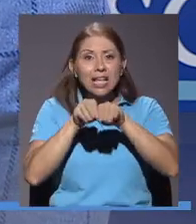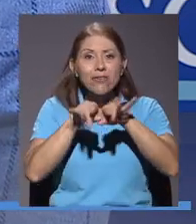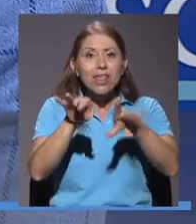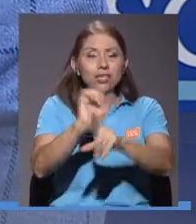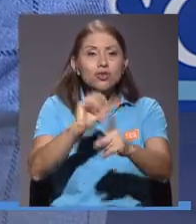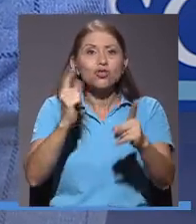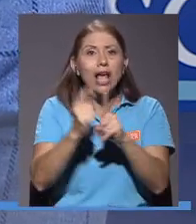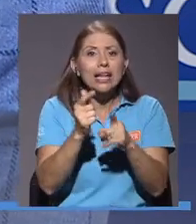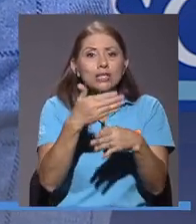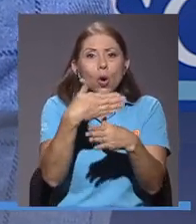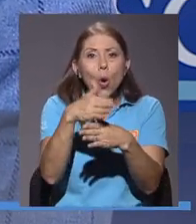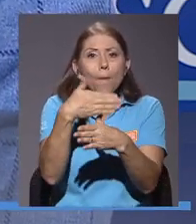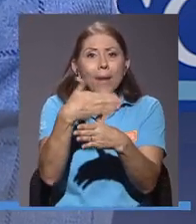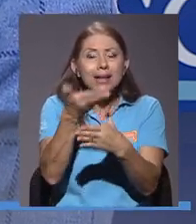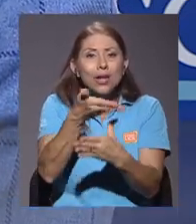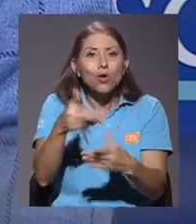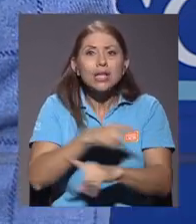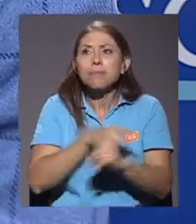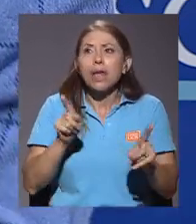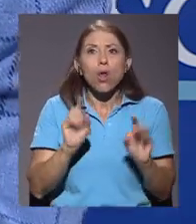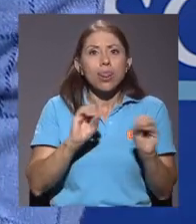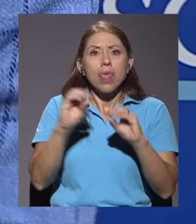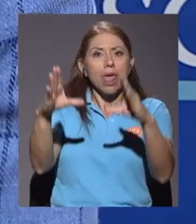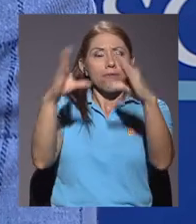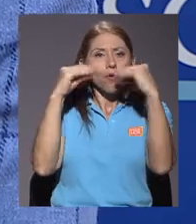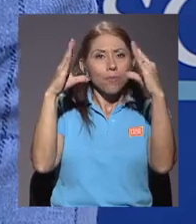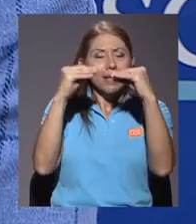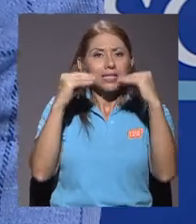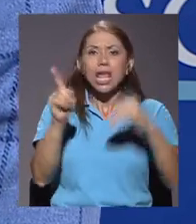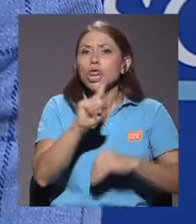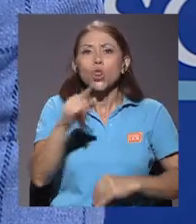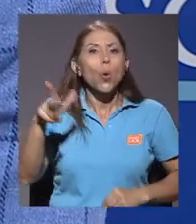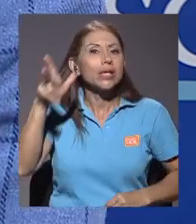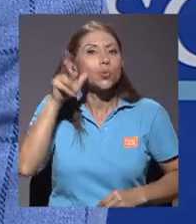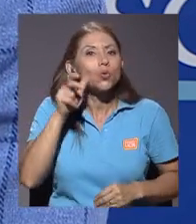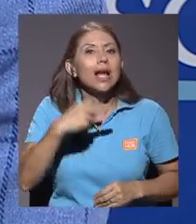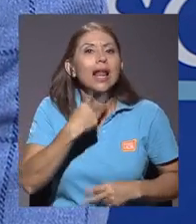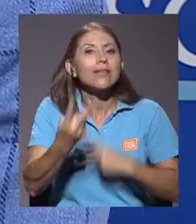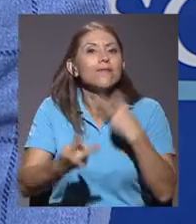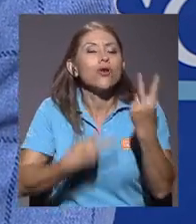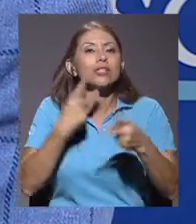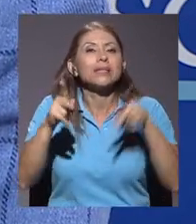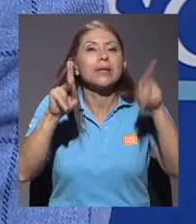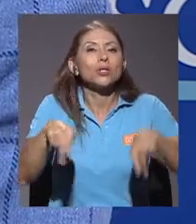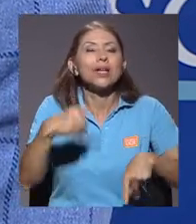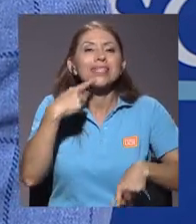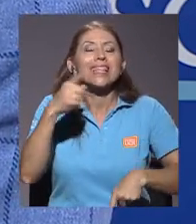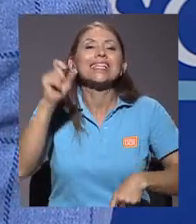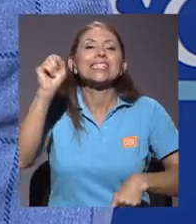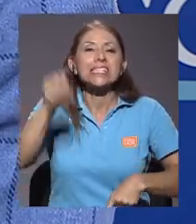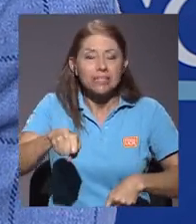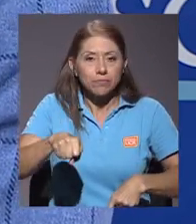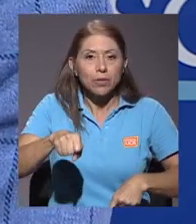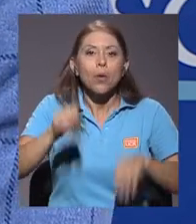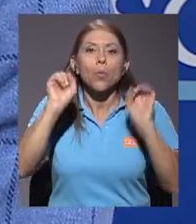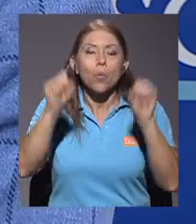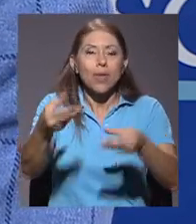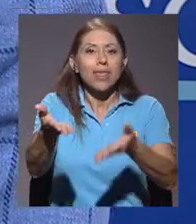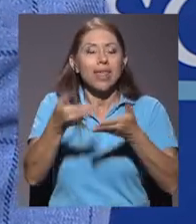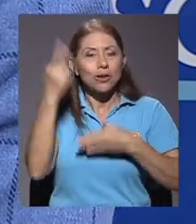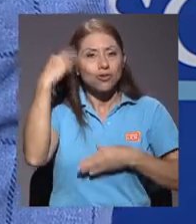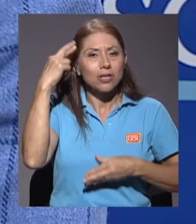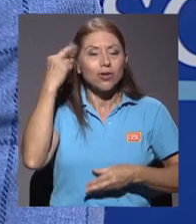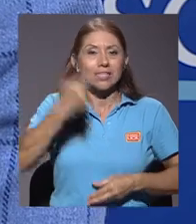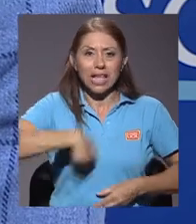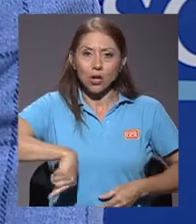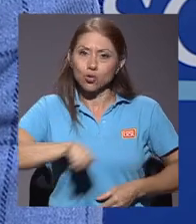al respecto, sin informarse, me parece a sin escuchar las voces de quienes sí pueden darnos una razón de por qué nosotros como universidad